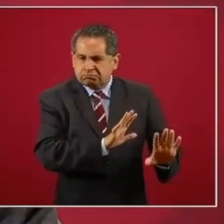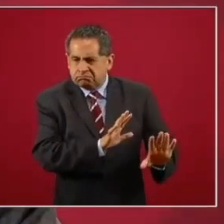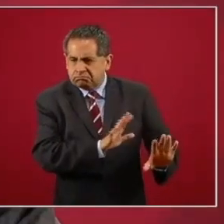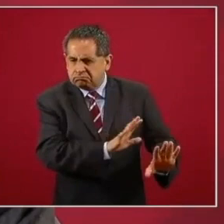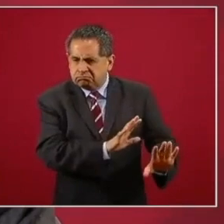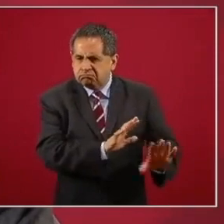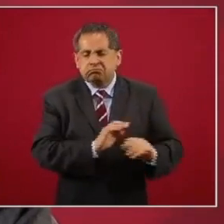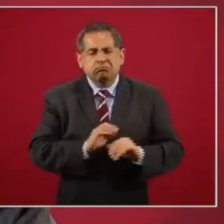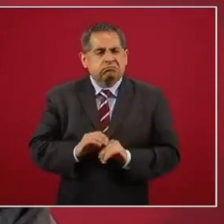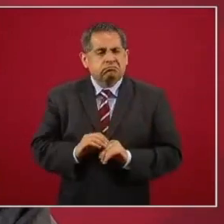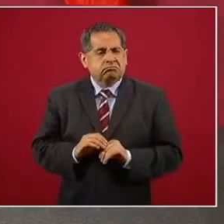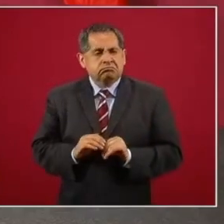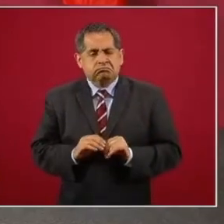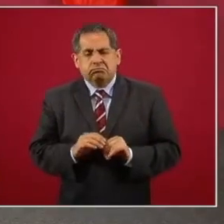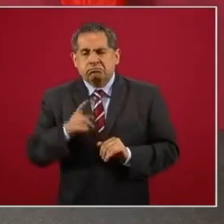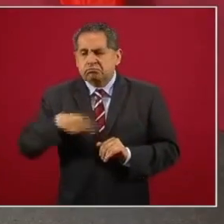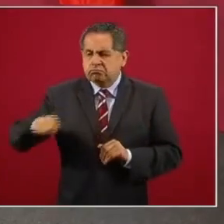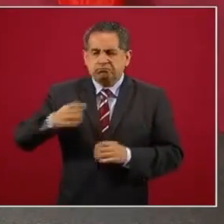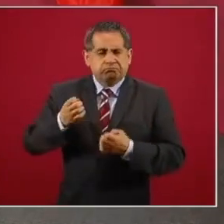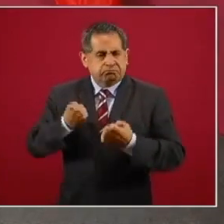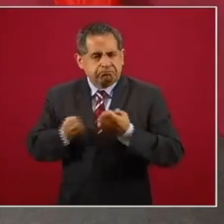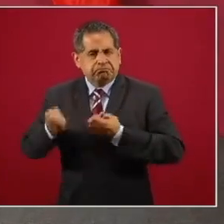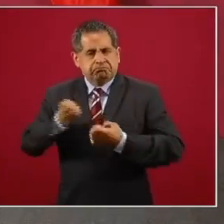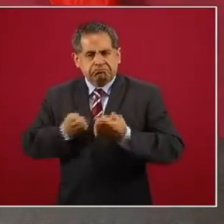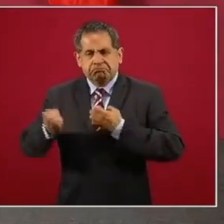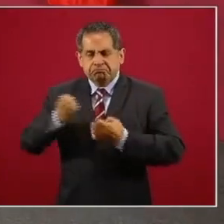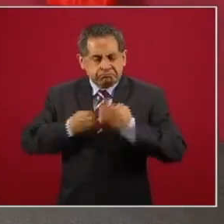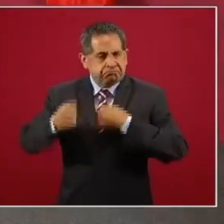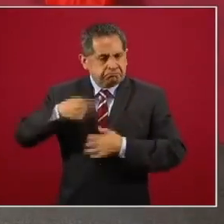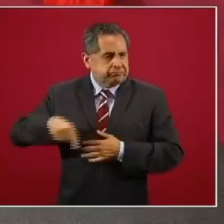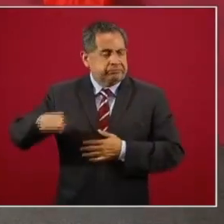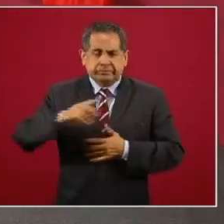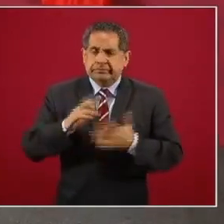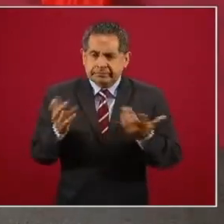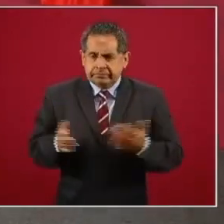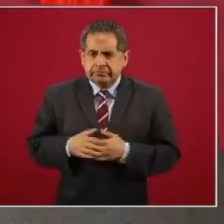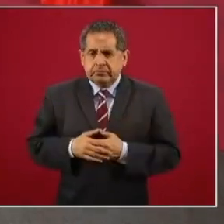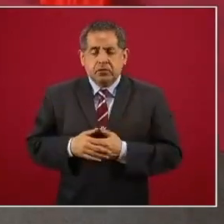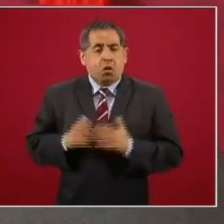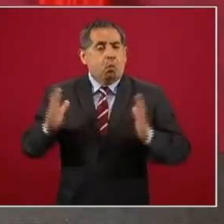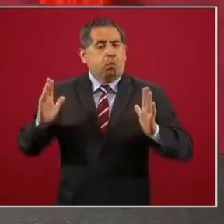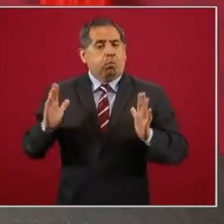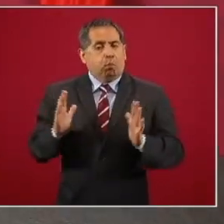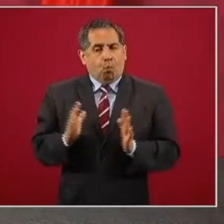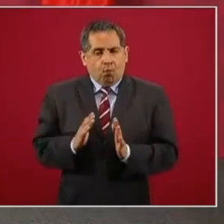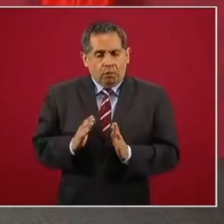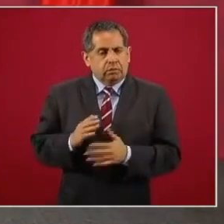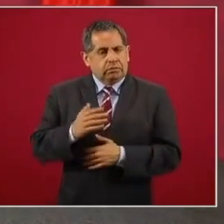que hagamos ejercicios, que bajemos de peso.